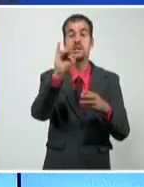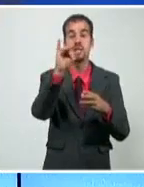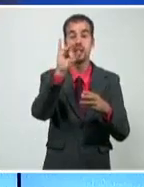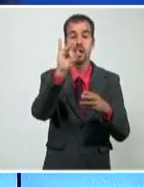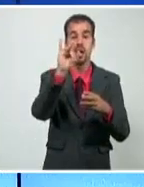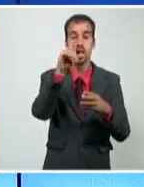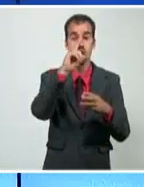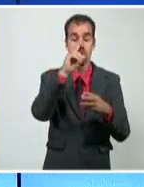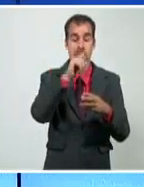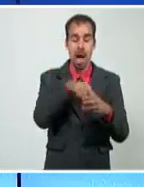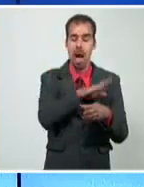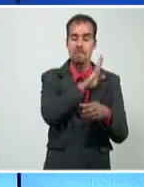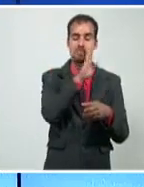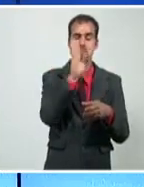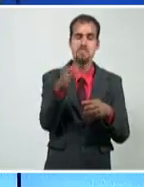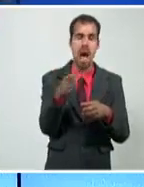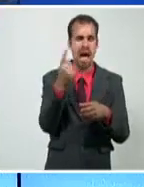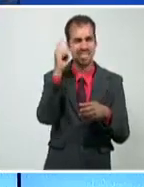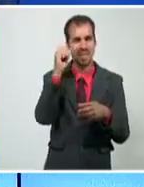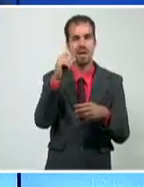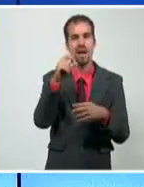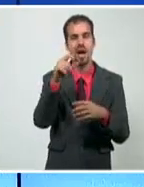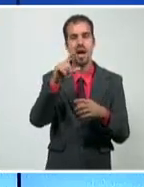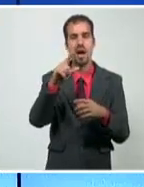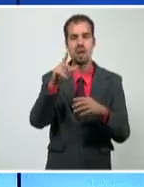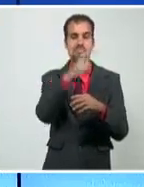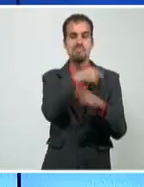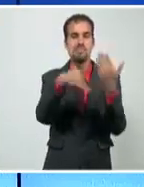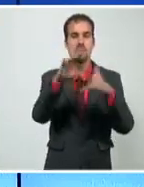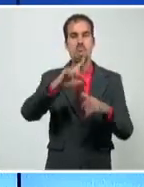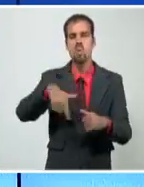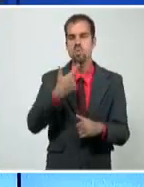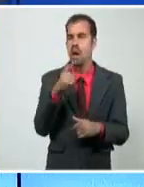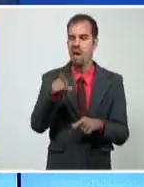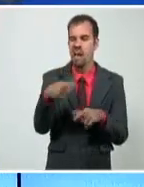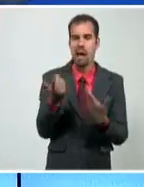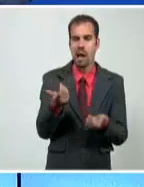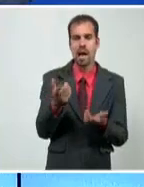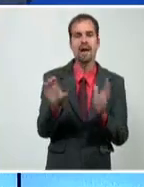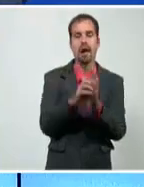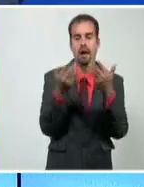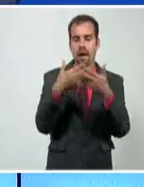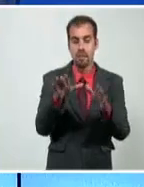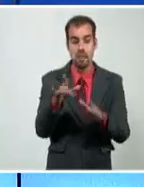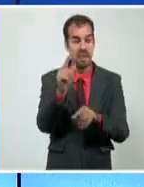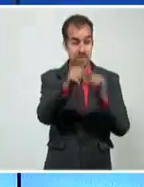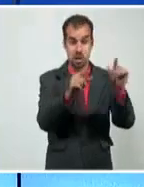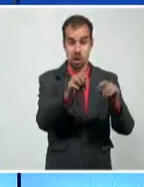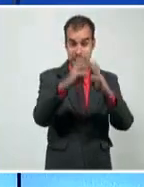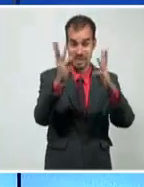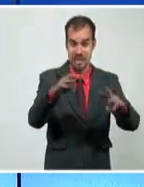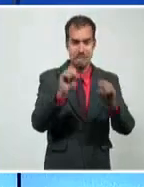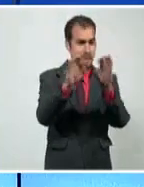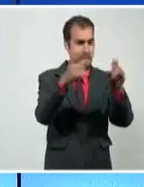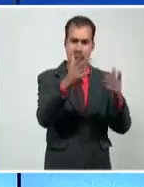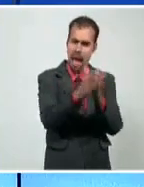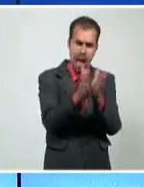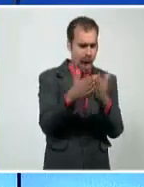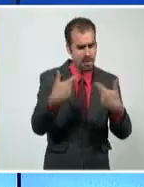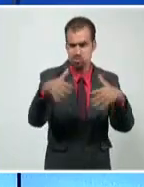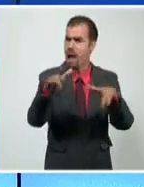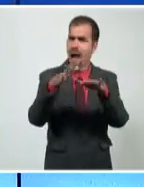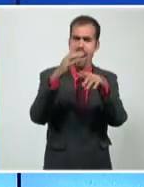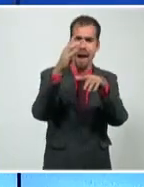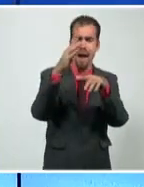Miren, para recopilar propuestas de acciones provocativas, convocatorias a las calles a través de redes sociales, para marcar billetes.